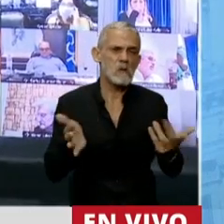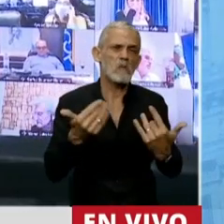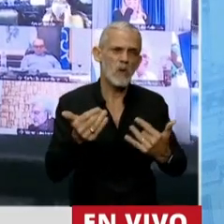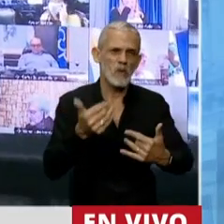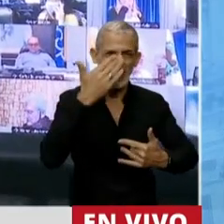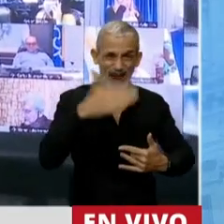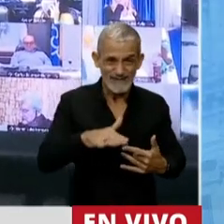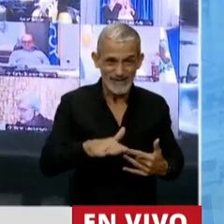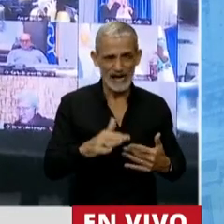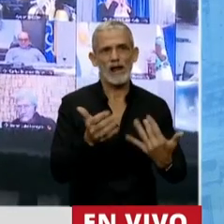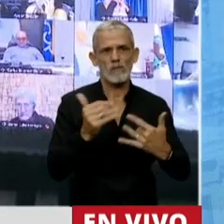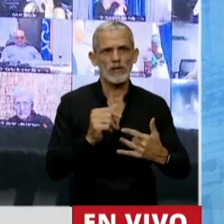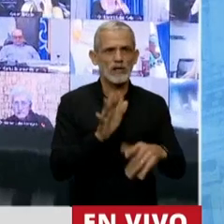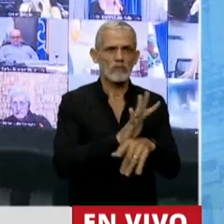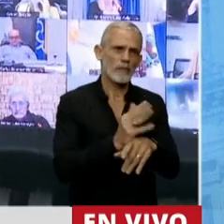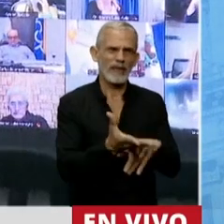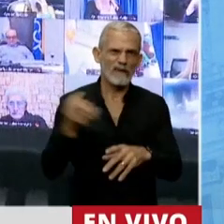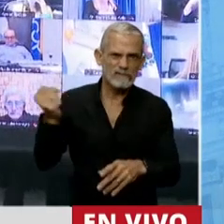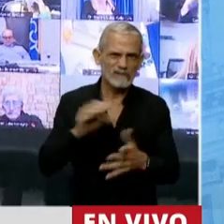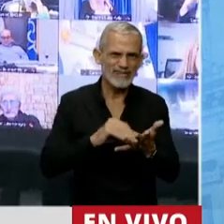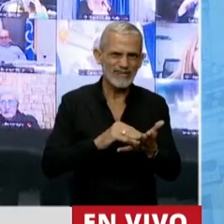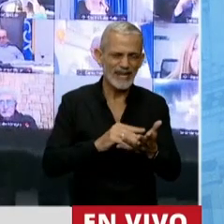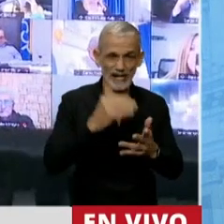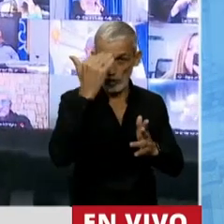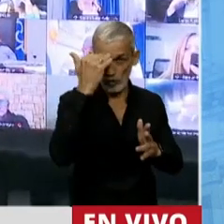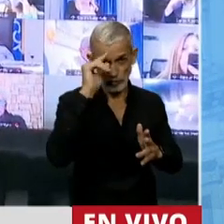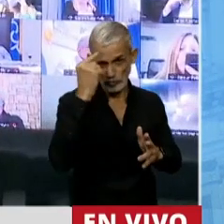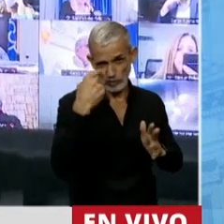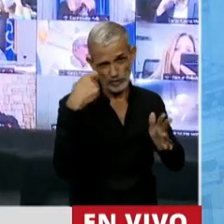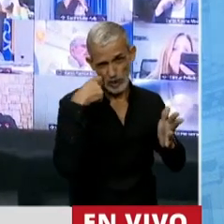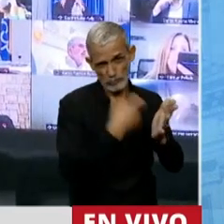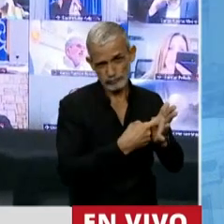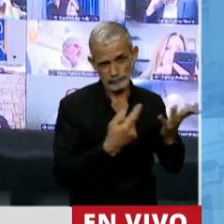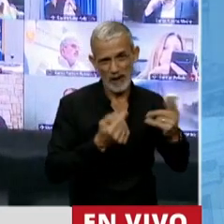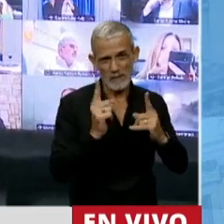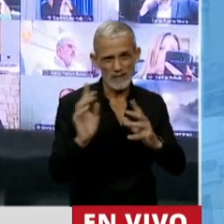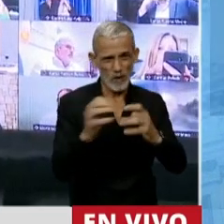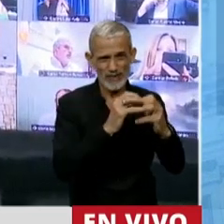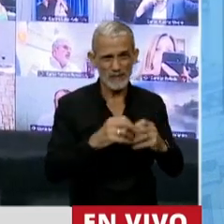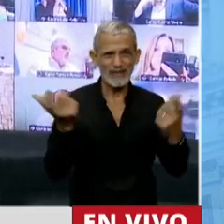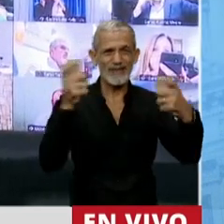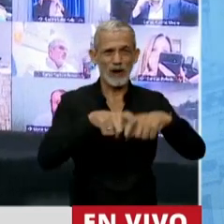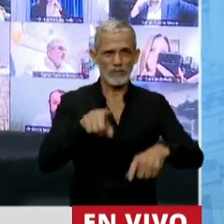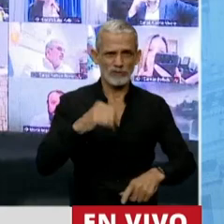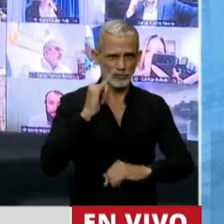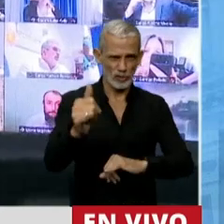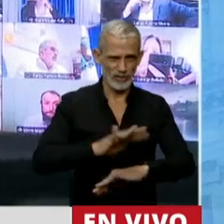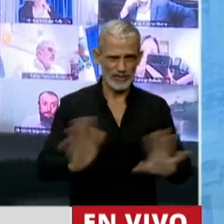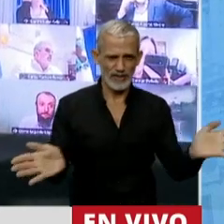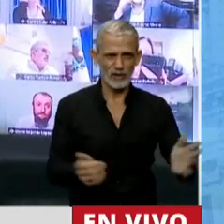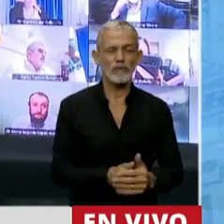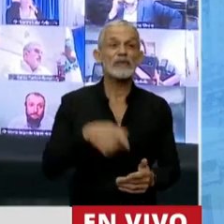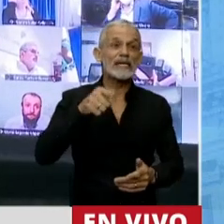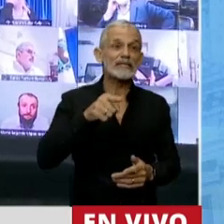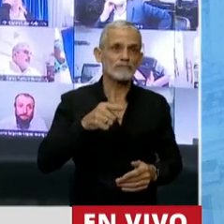terminar siendo confiscatorio e inconstitucional, como lo hemos planteado en el debate de la Comisión. Y esto